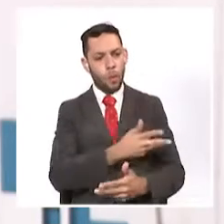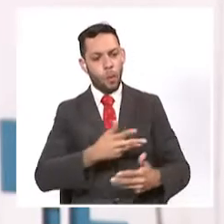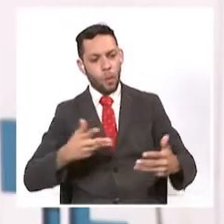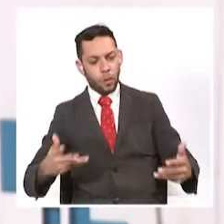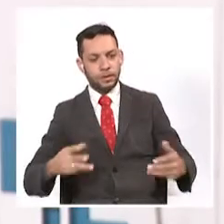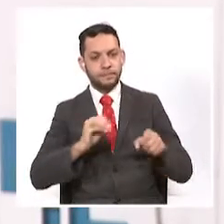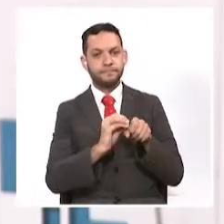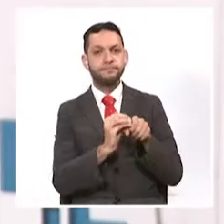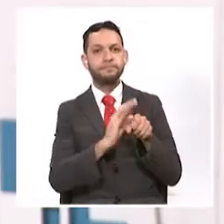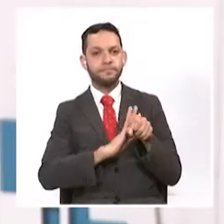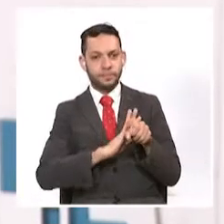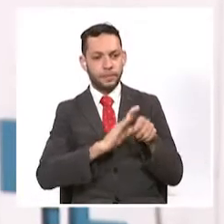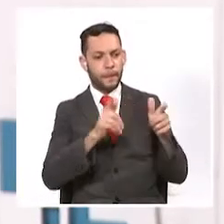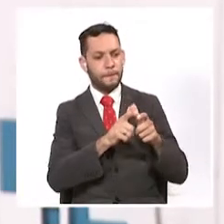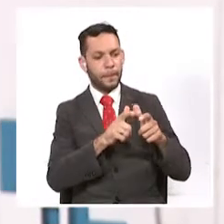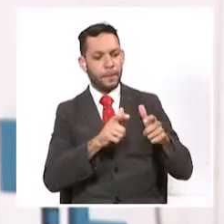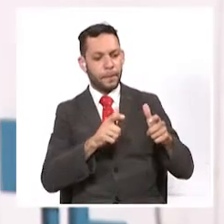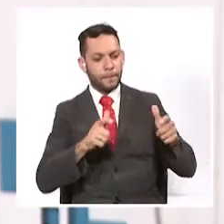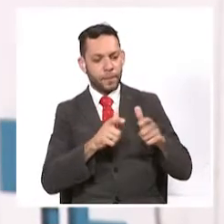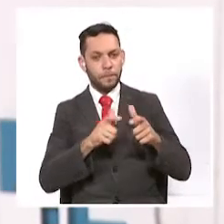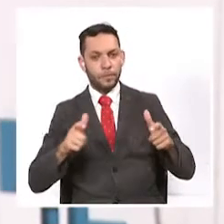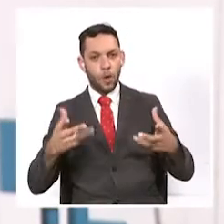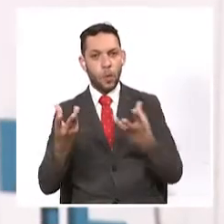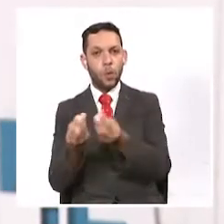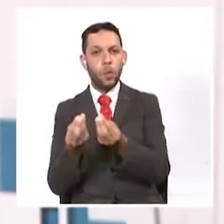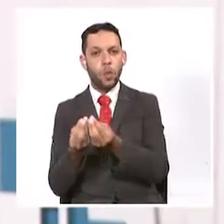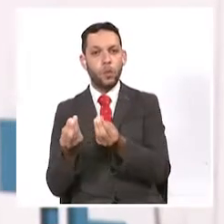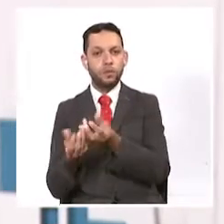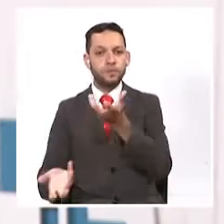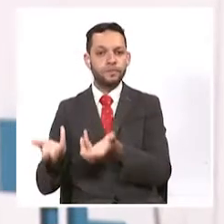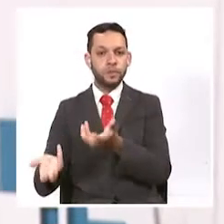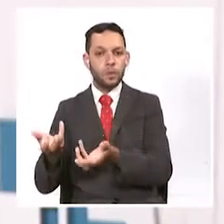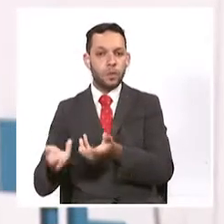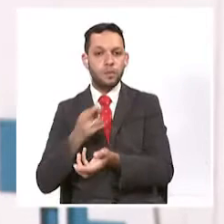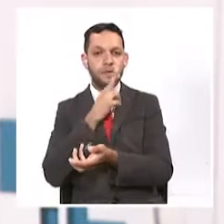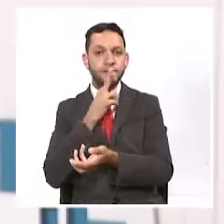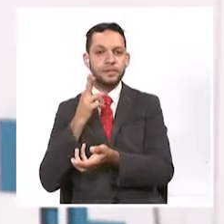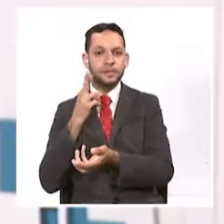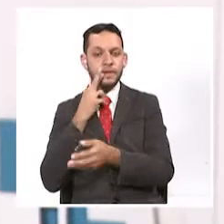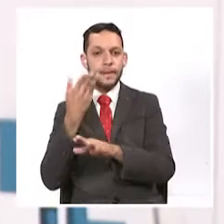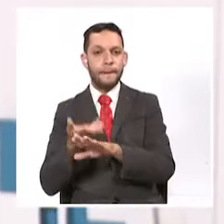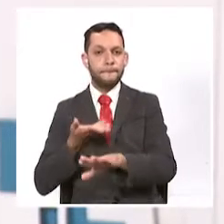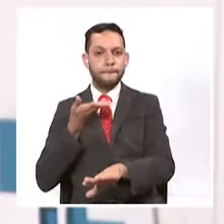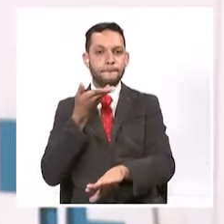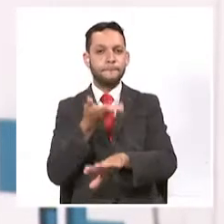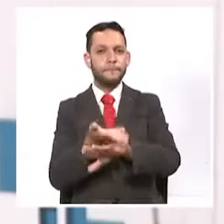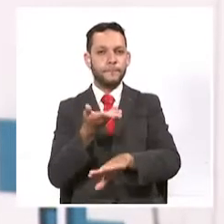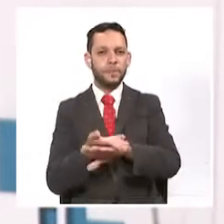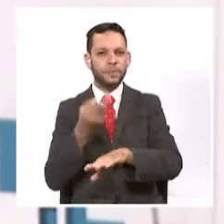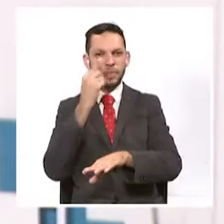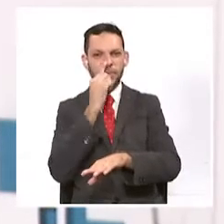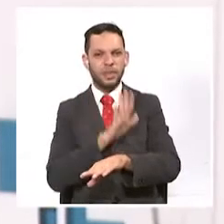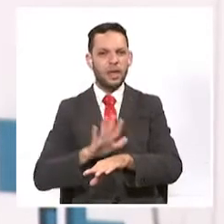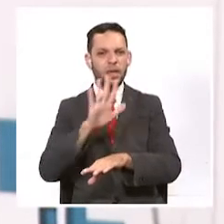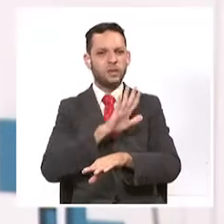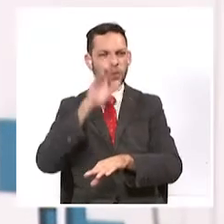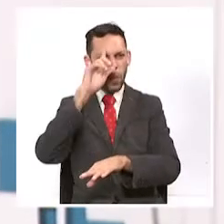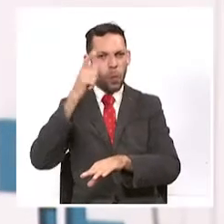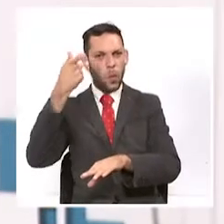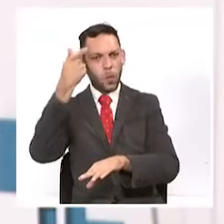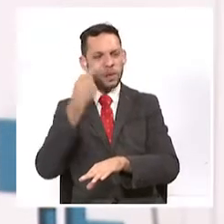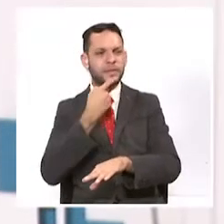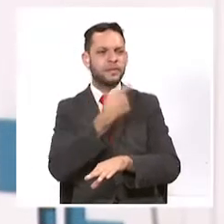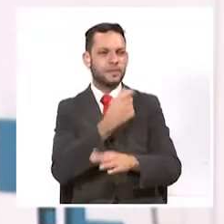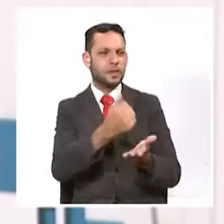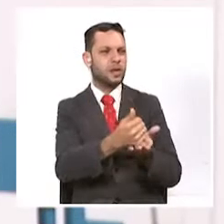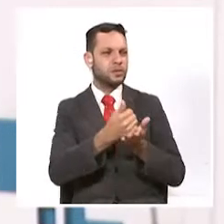cifras de COVID-19, el gremio que reúne a los restaurantes le hace una propuesta contundente al gobierno nacional para reducir el impacto sobre este